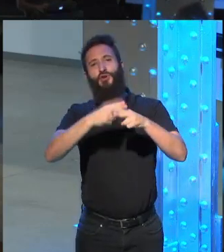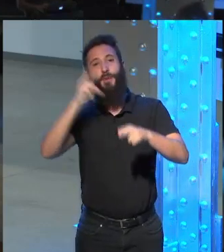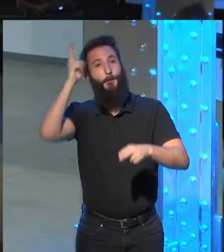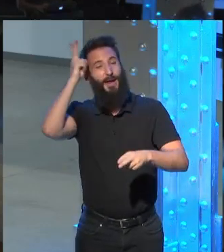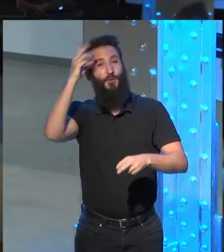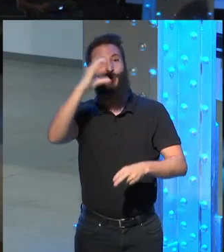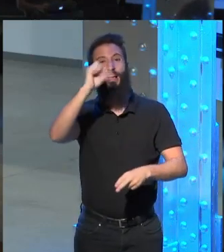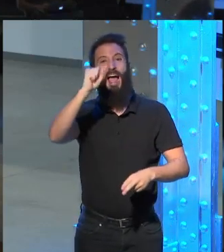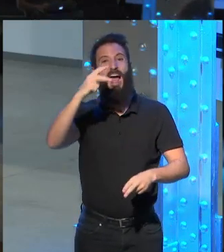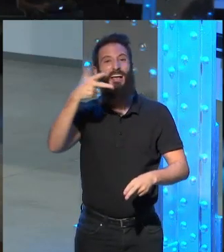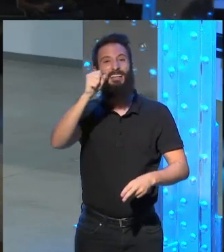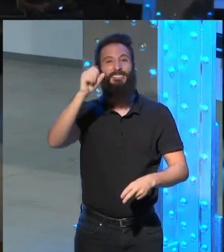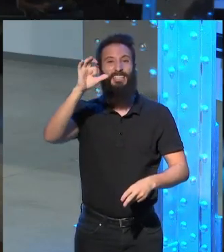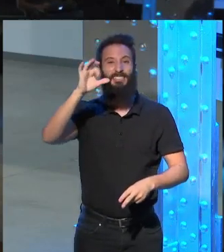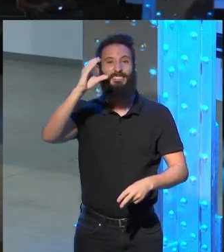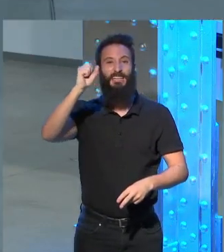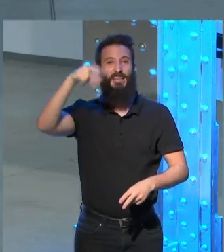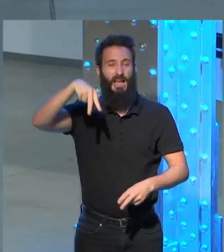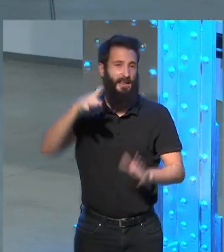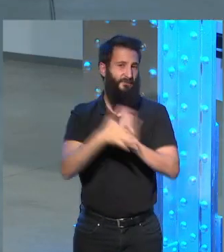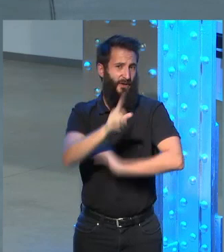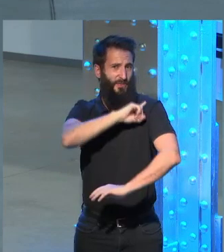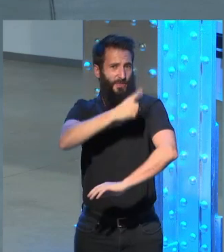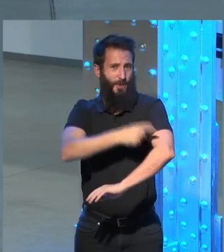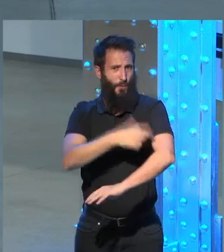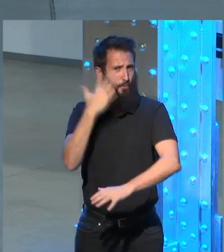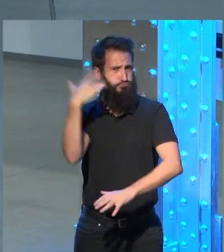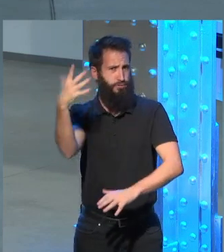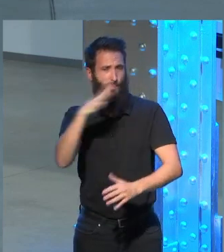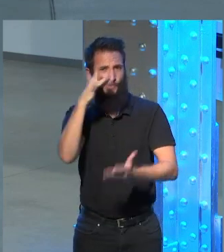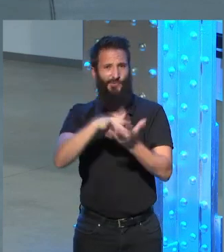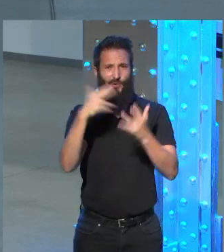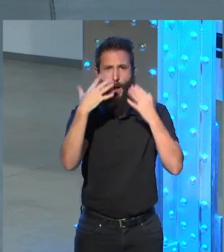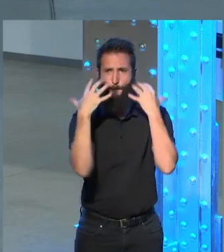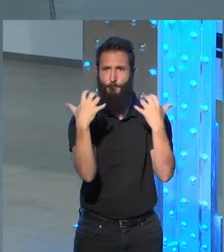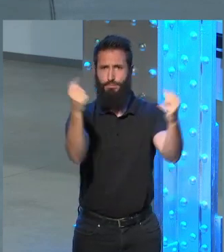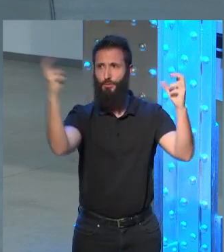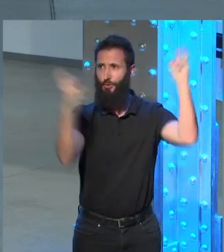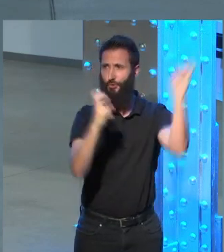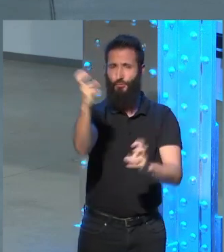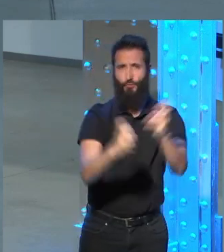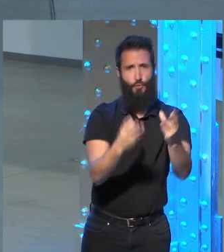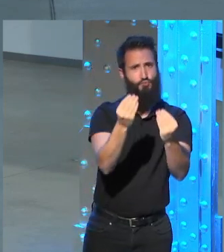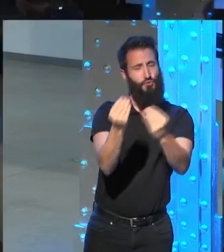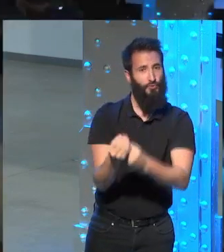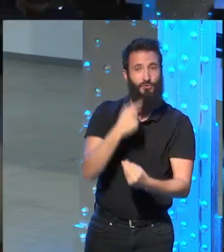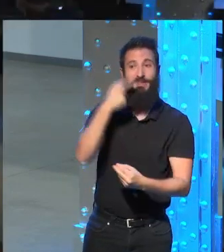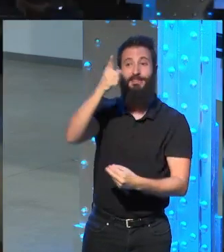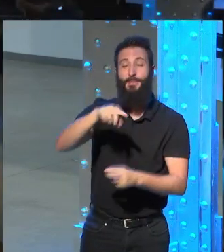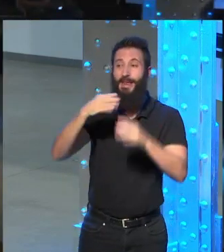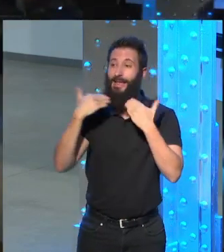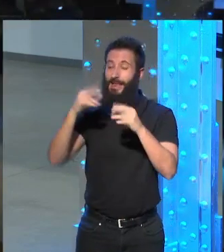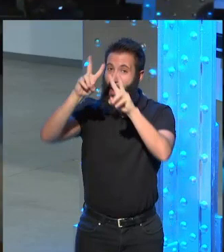sí, sí me acuerdo era un deporte muy popular que atraía muchísimo público sí y gracias a esas